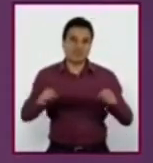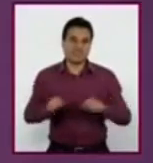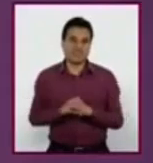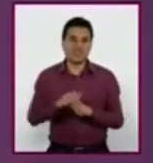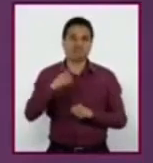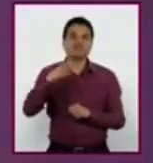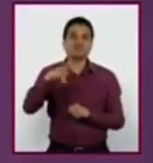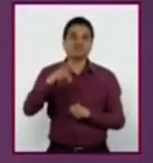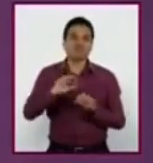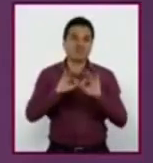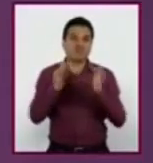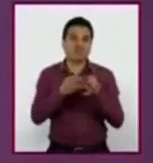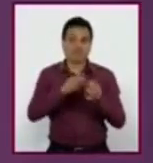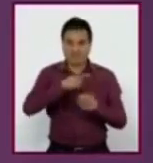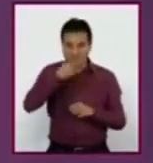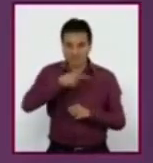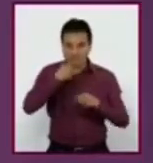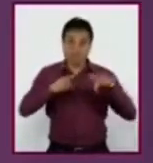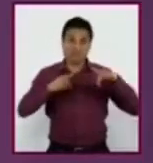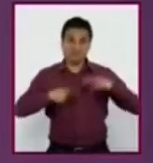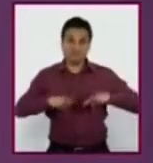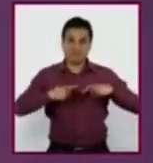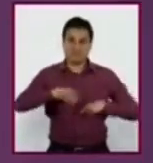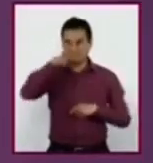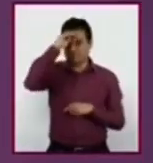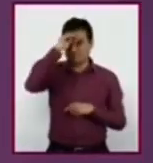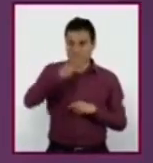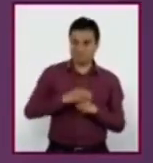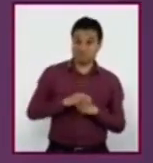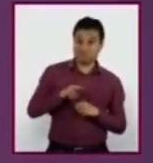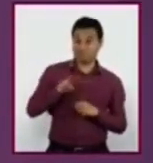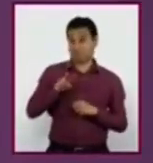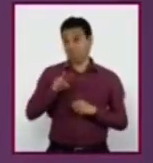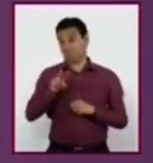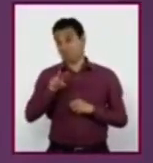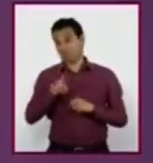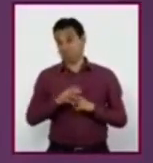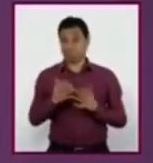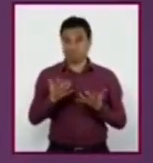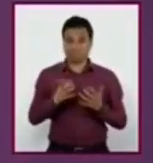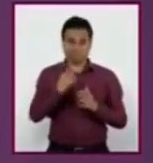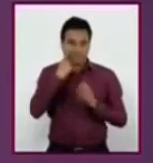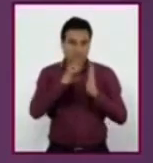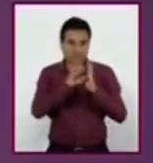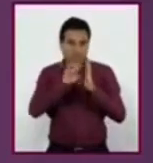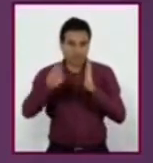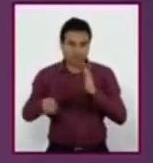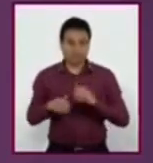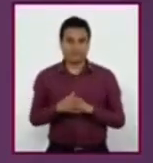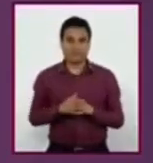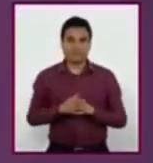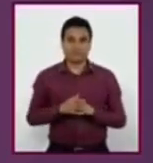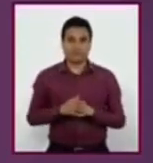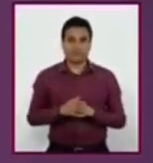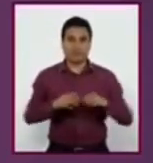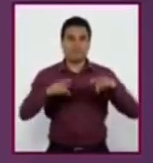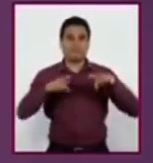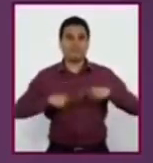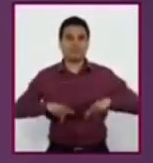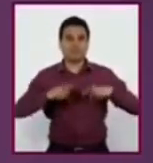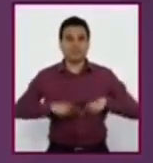lingüísticos y ideas preconcebidas acerca de una persona, solo por su forma de hablar. Por ejemplo, llamar a alguien culto,